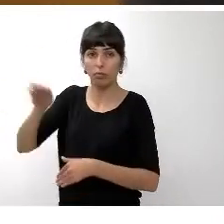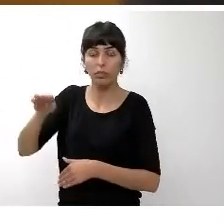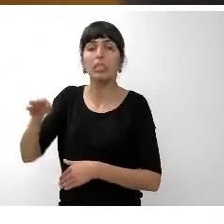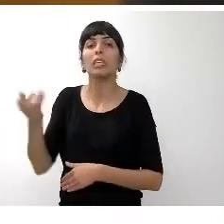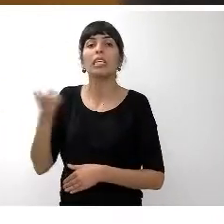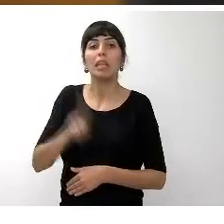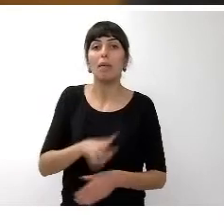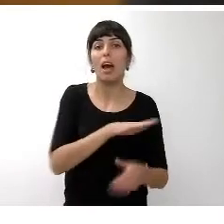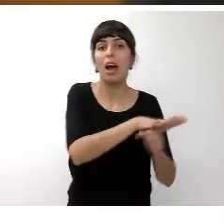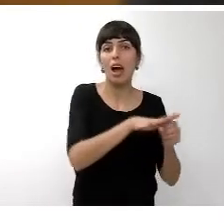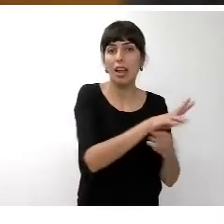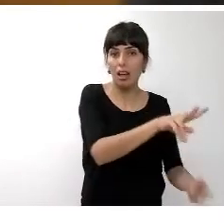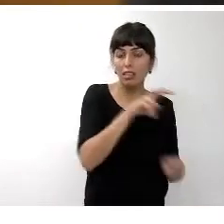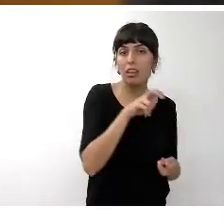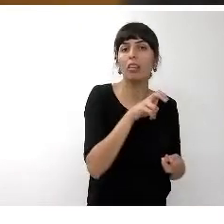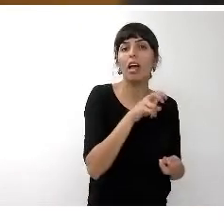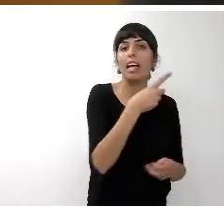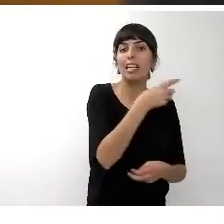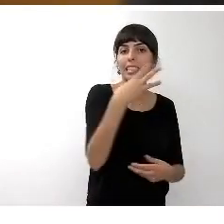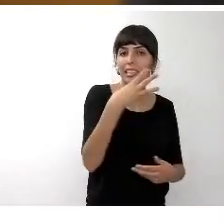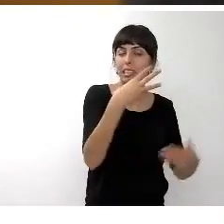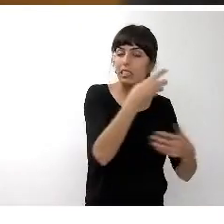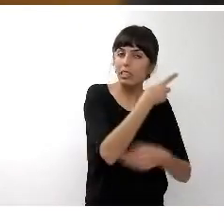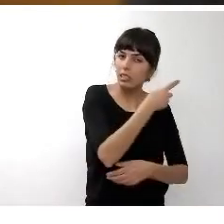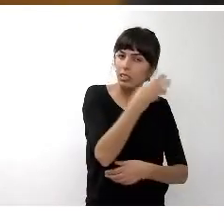administrará 13 millones de euros